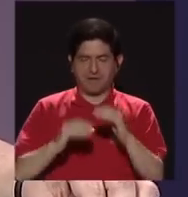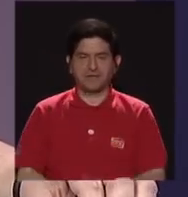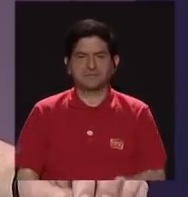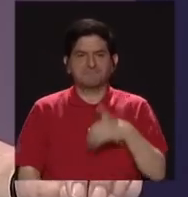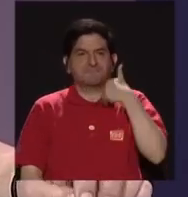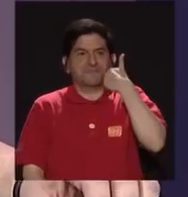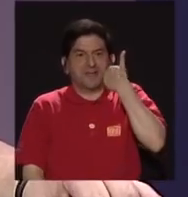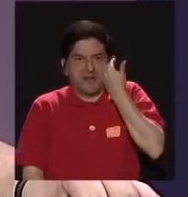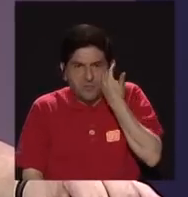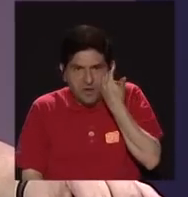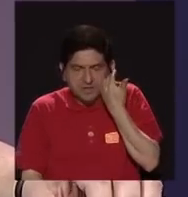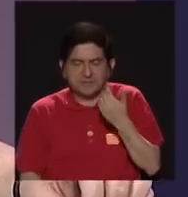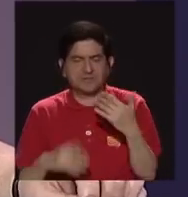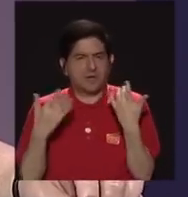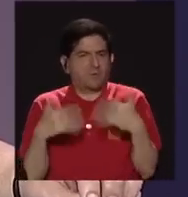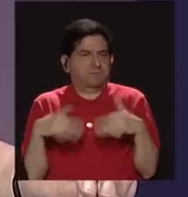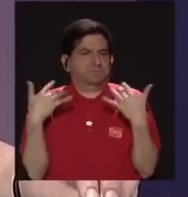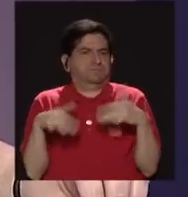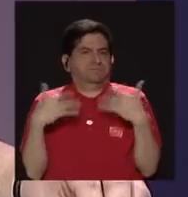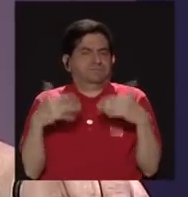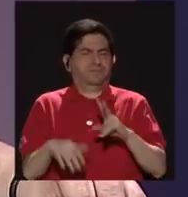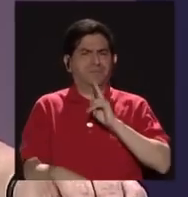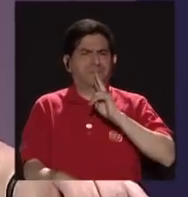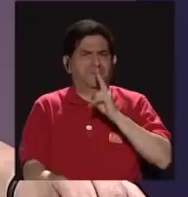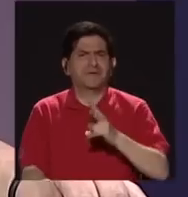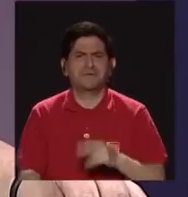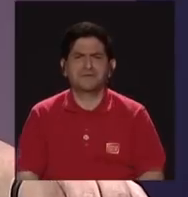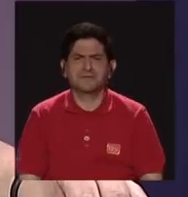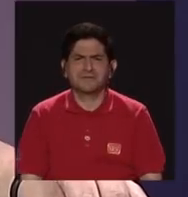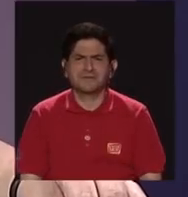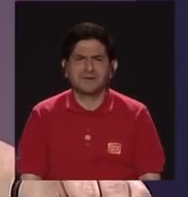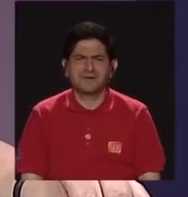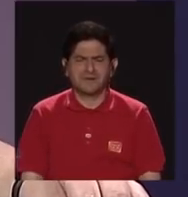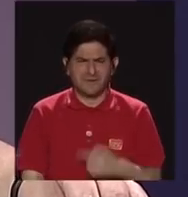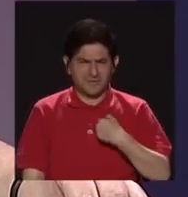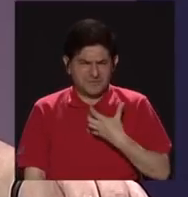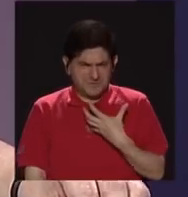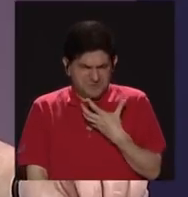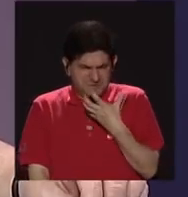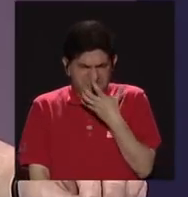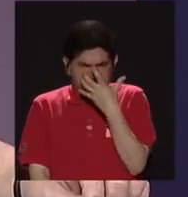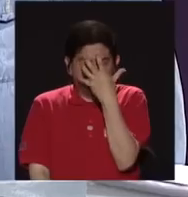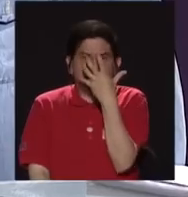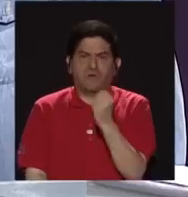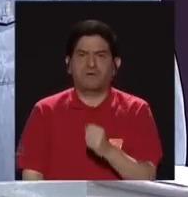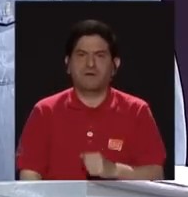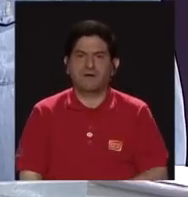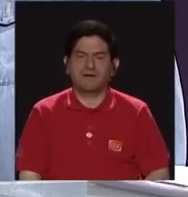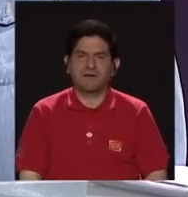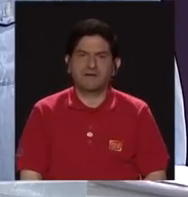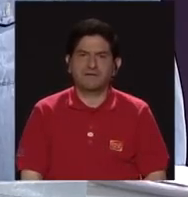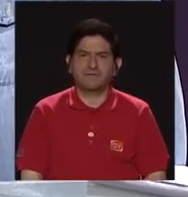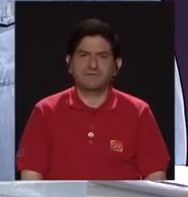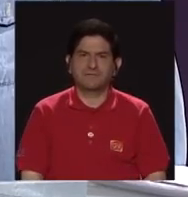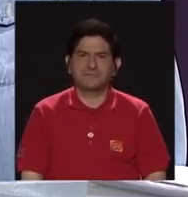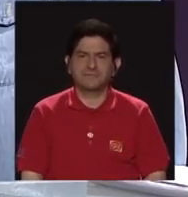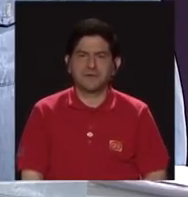vergüenza y da vergüenza ajena. O sea, te da verdaderamente rabia que por